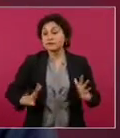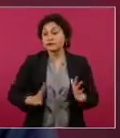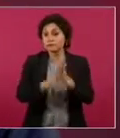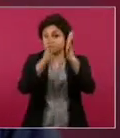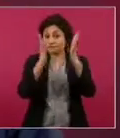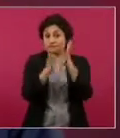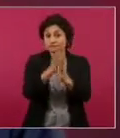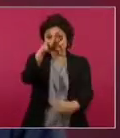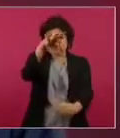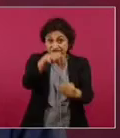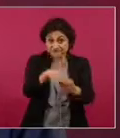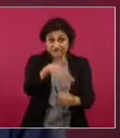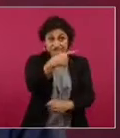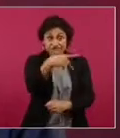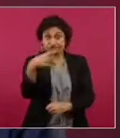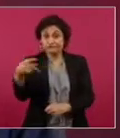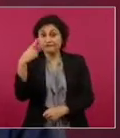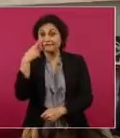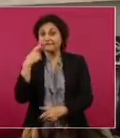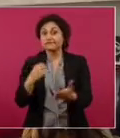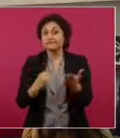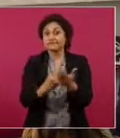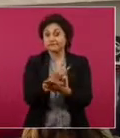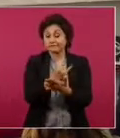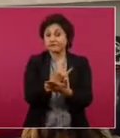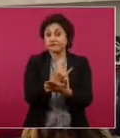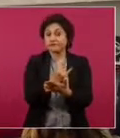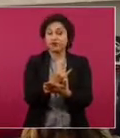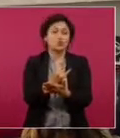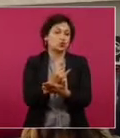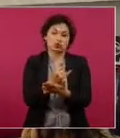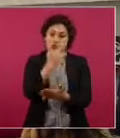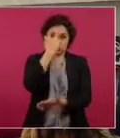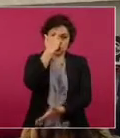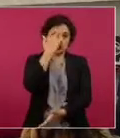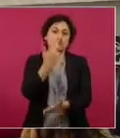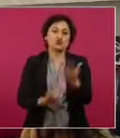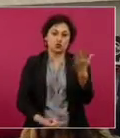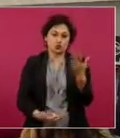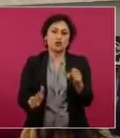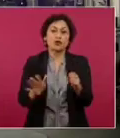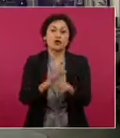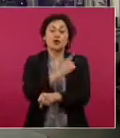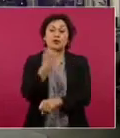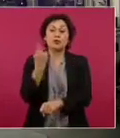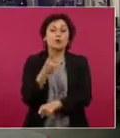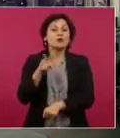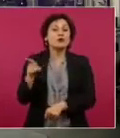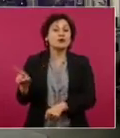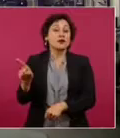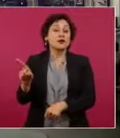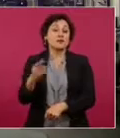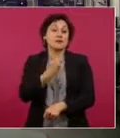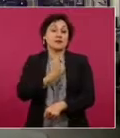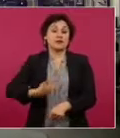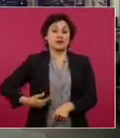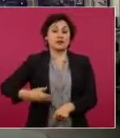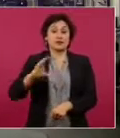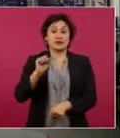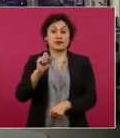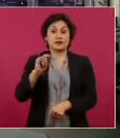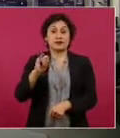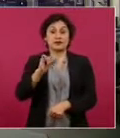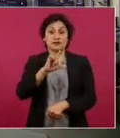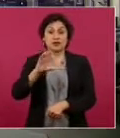porque el presidente Castillo fue electo por el